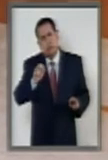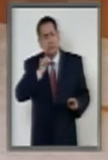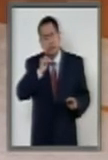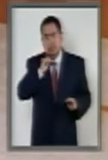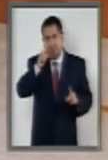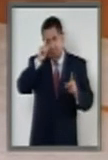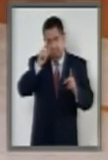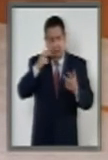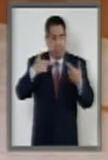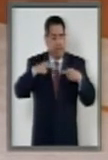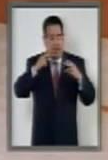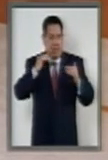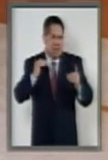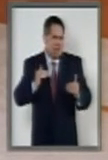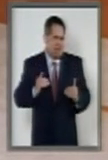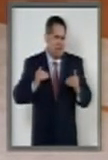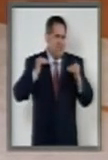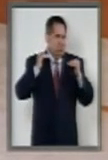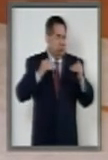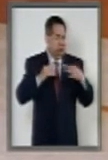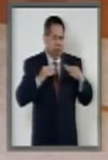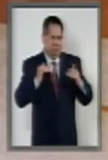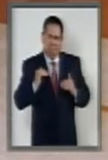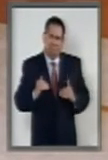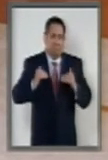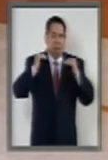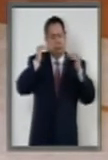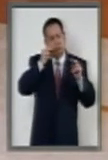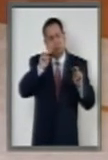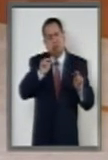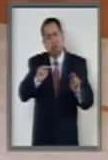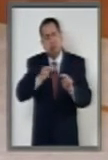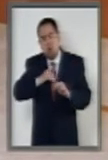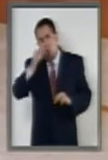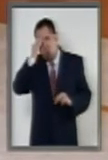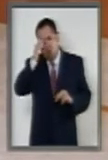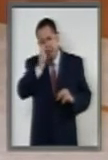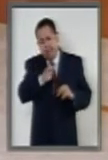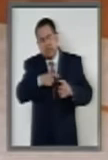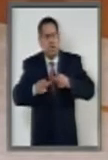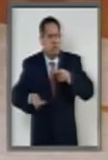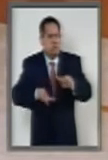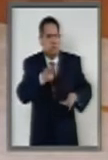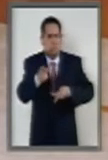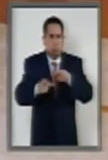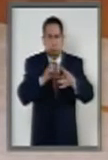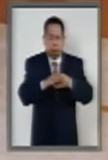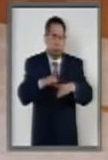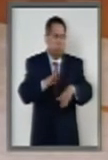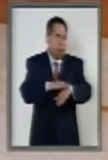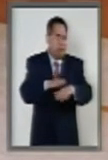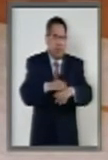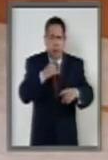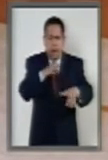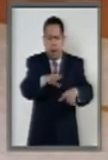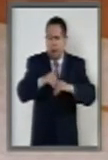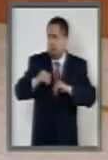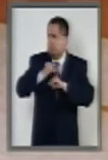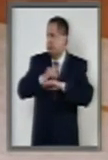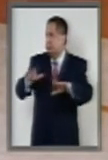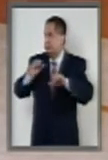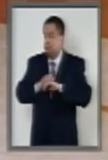representantes populares, pudiéramos conocerlo, cuestionarlo y difundirlo